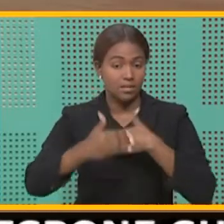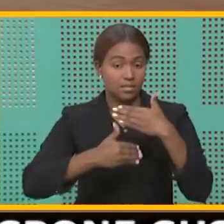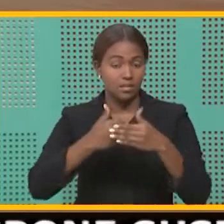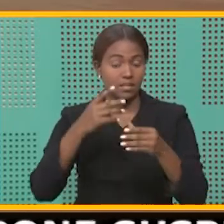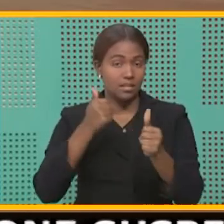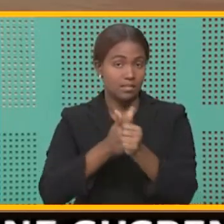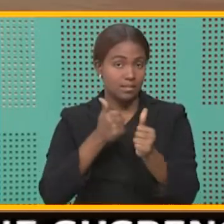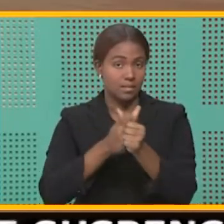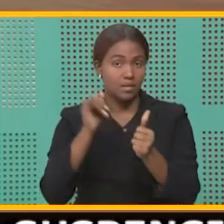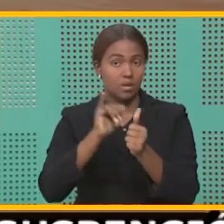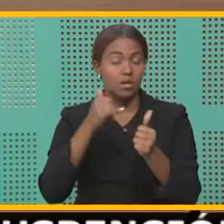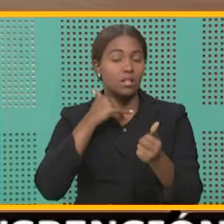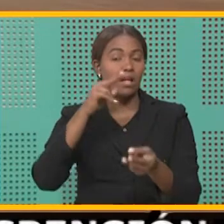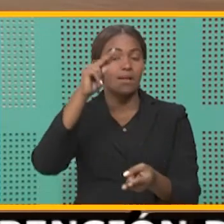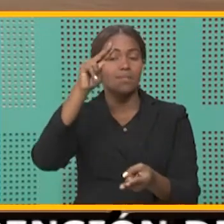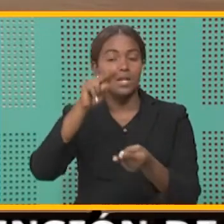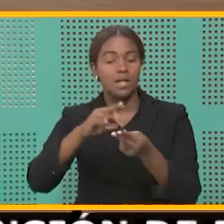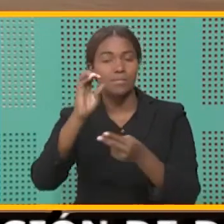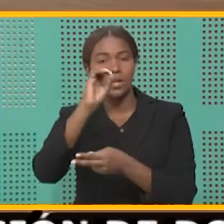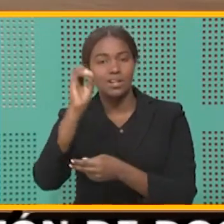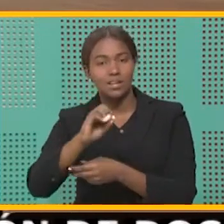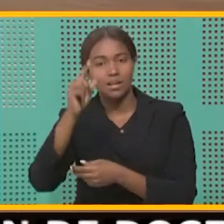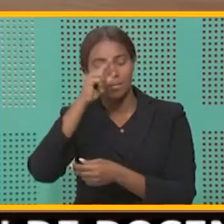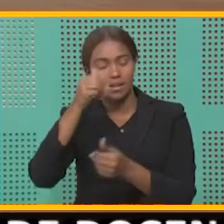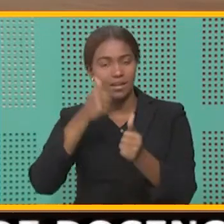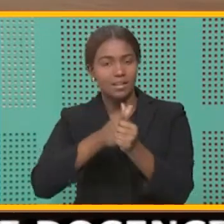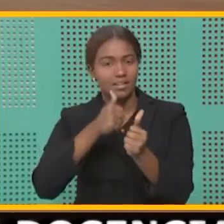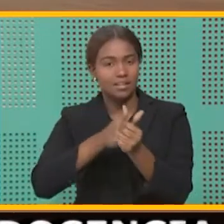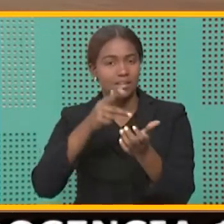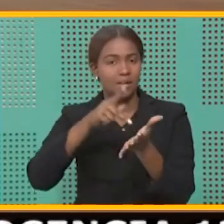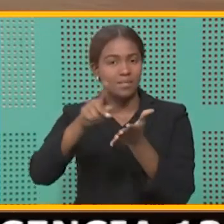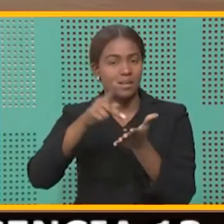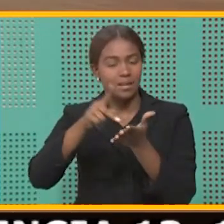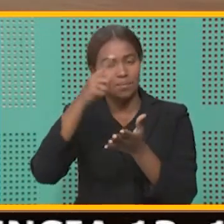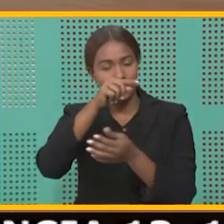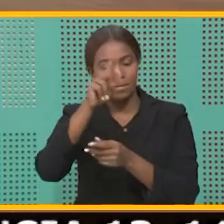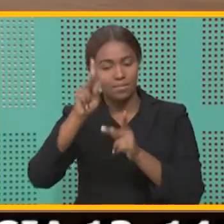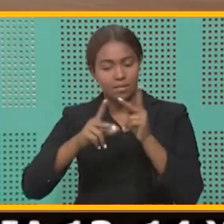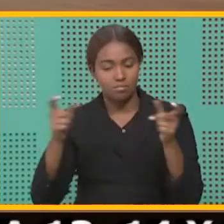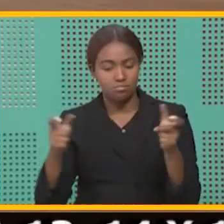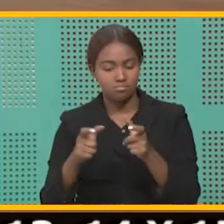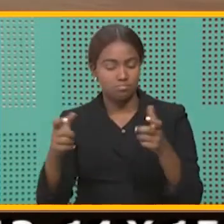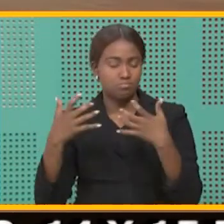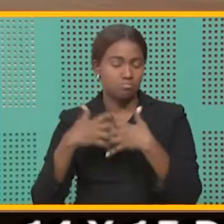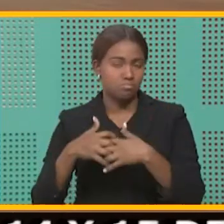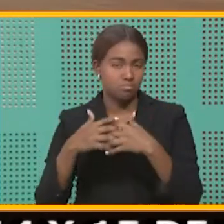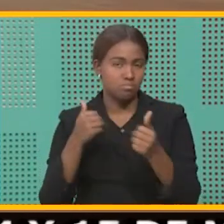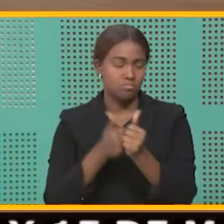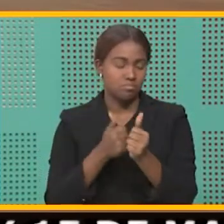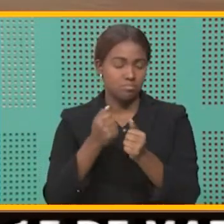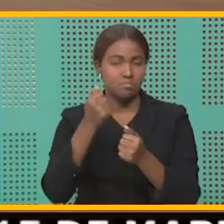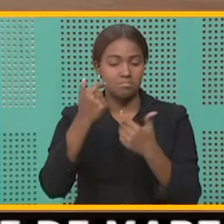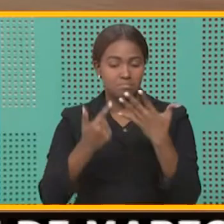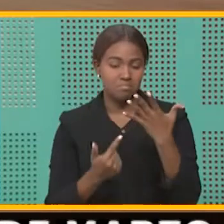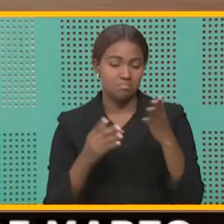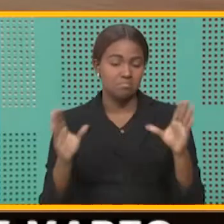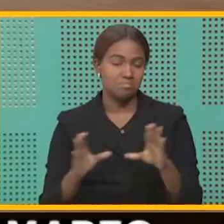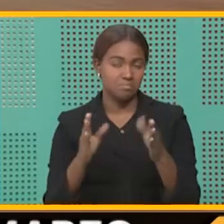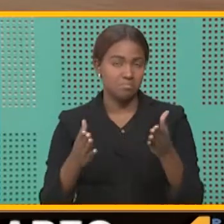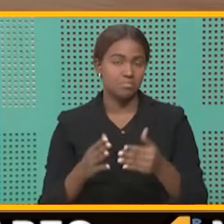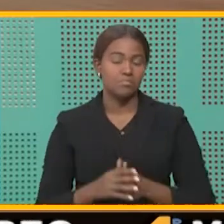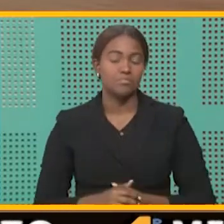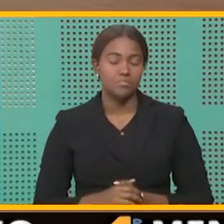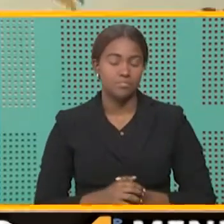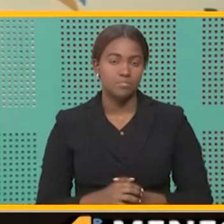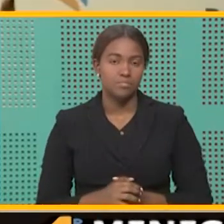de los mismos y la disminución en las tasas de morosidad para consumidores y pequeñas y medianas empresas, entre otras acciones, contamos más.